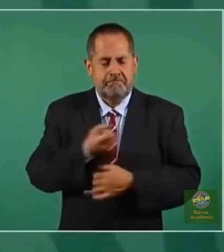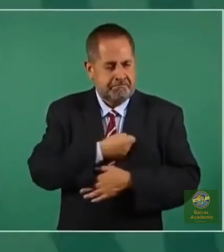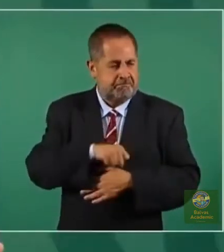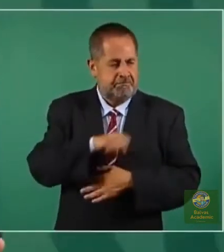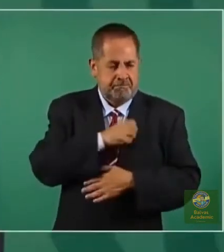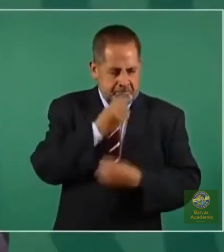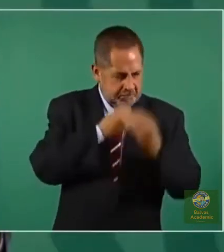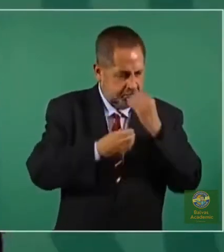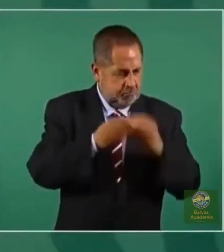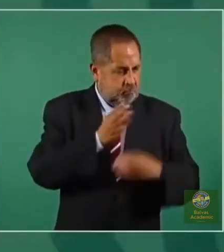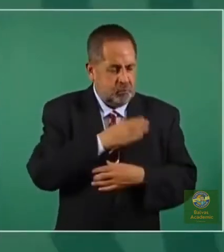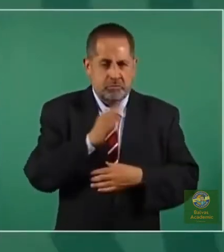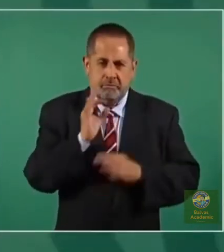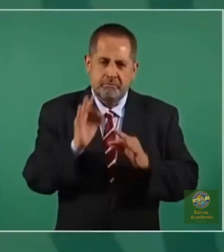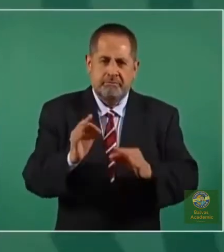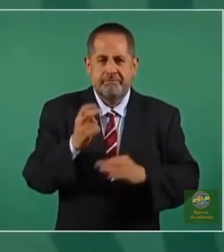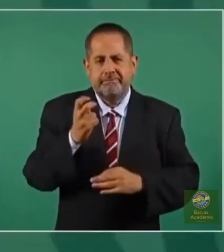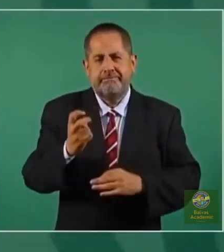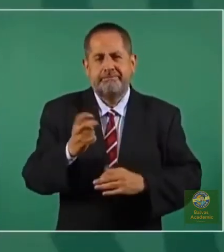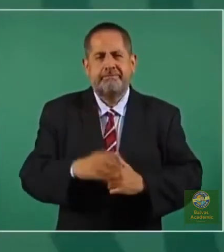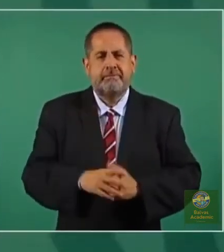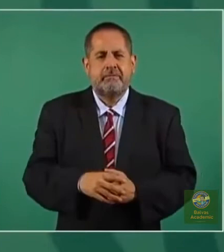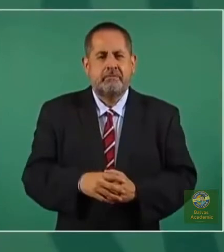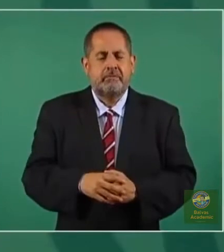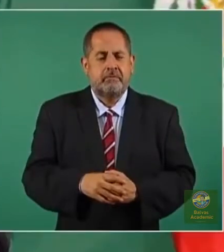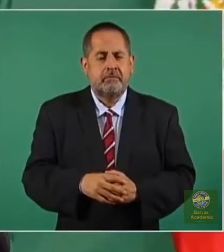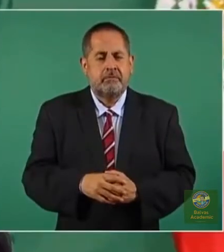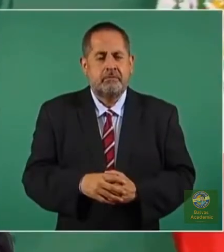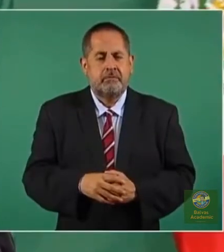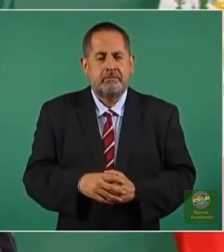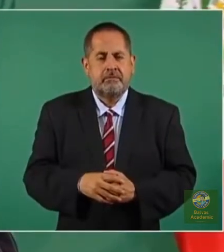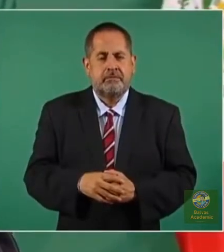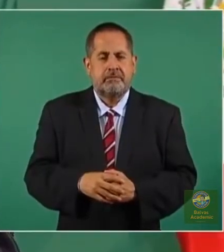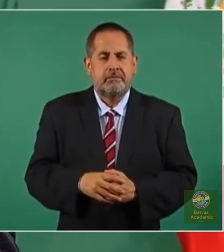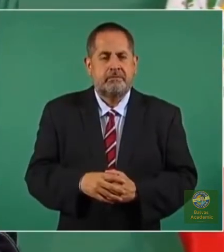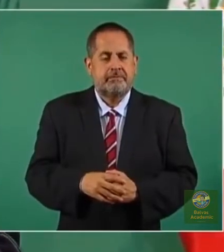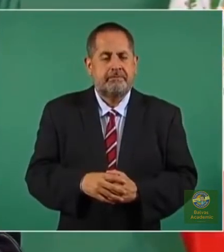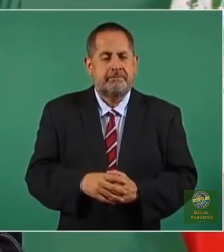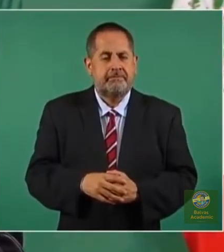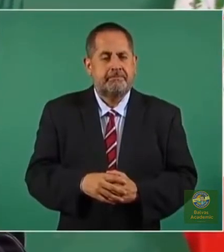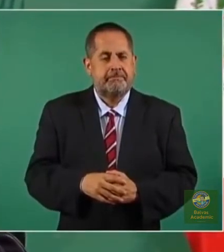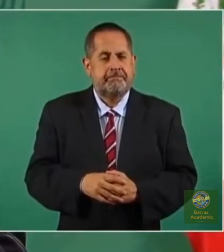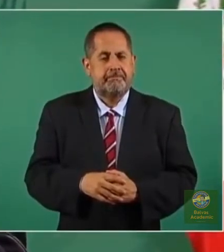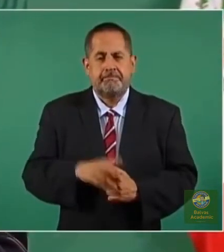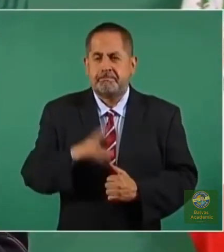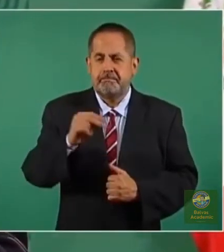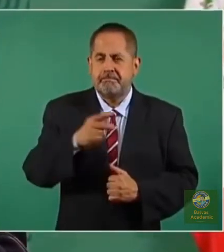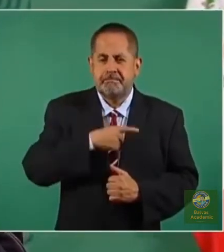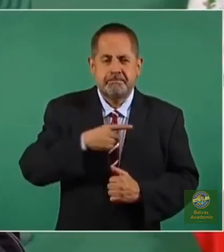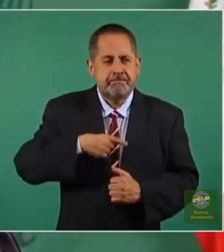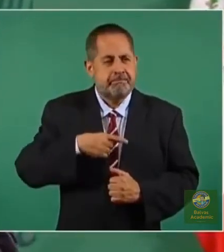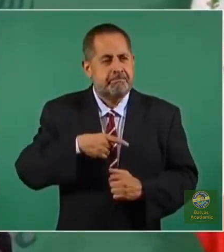no beber